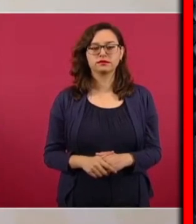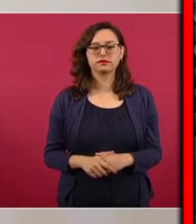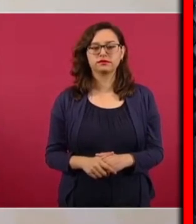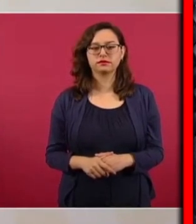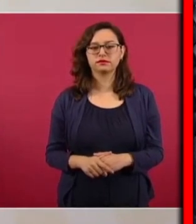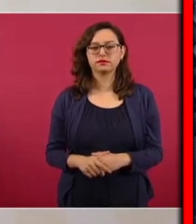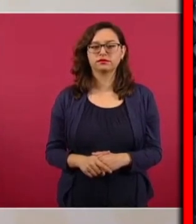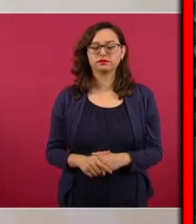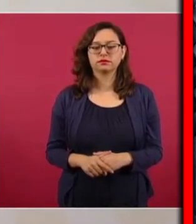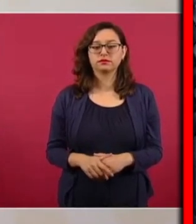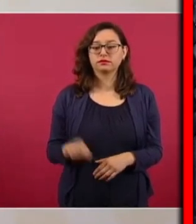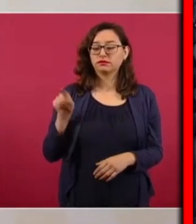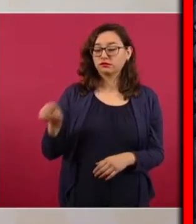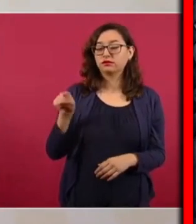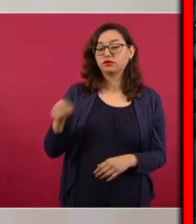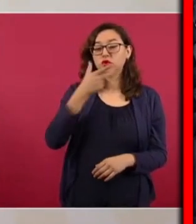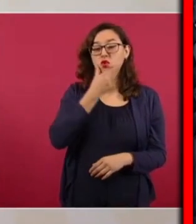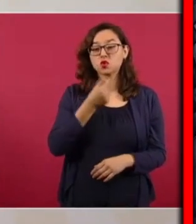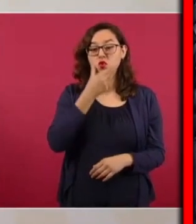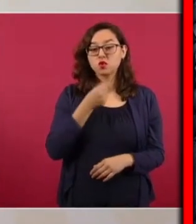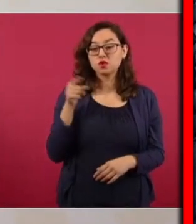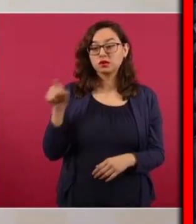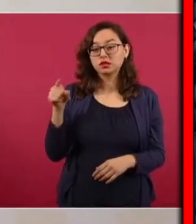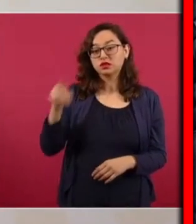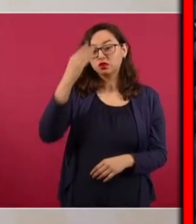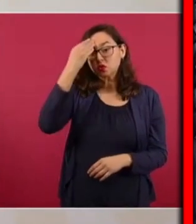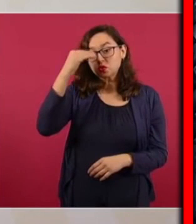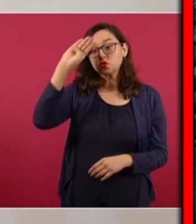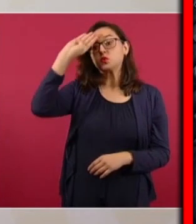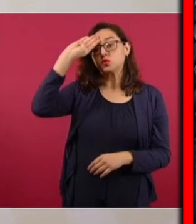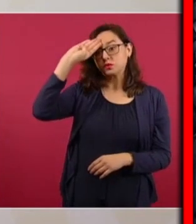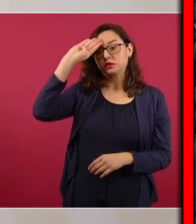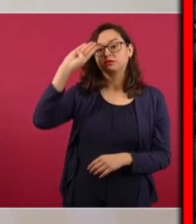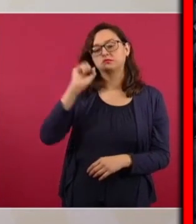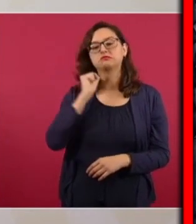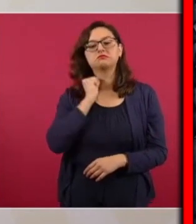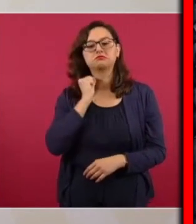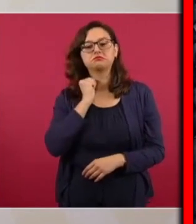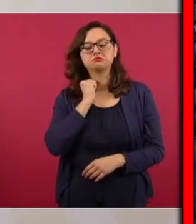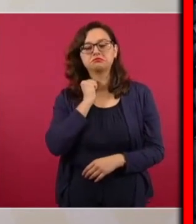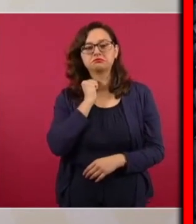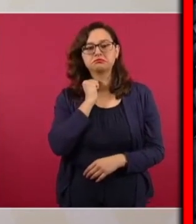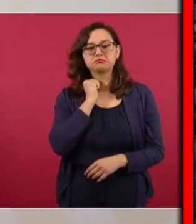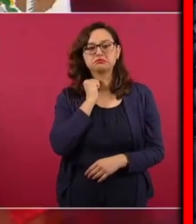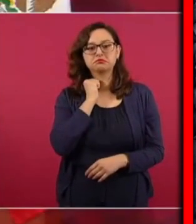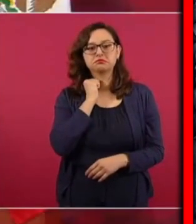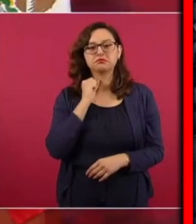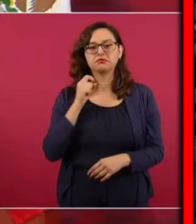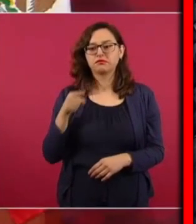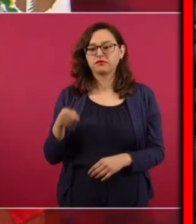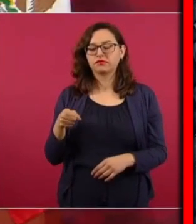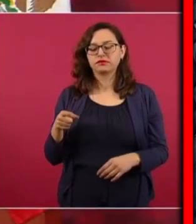china no tiene ninguna irregularidad la va a respetar pero que ya no se van a entregar más